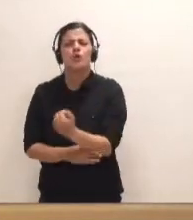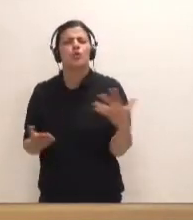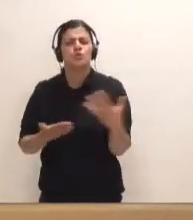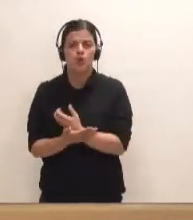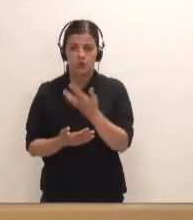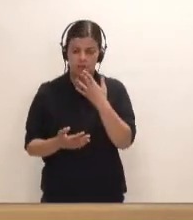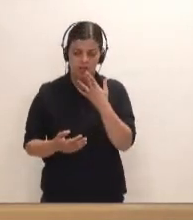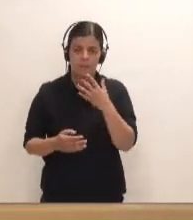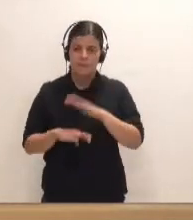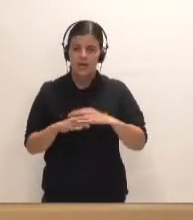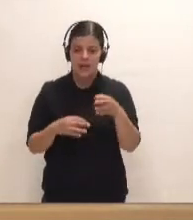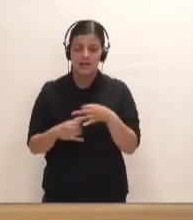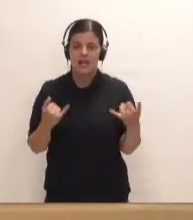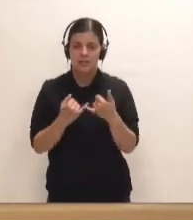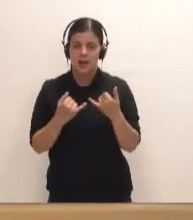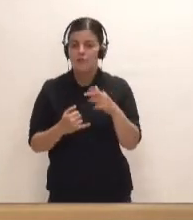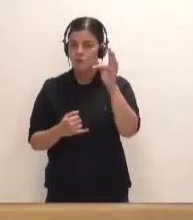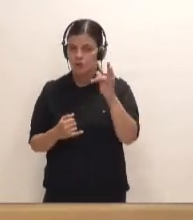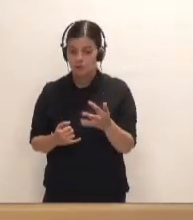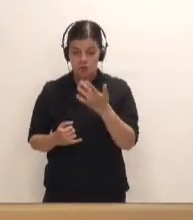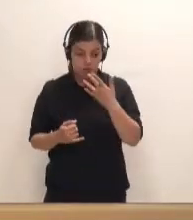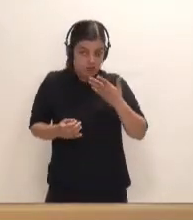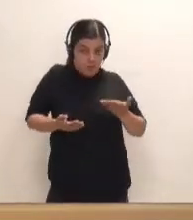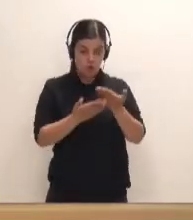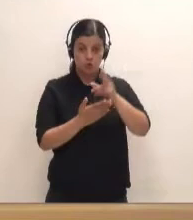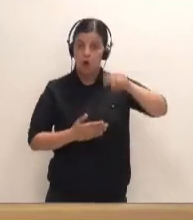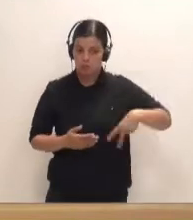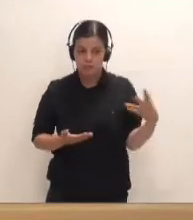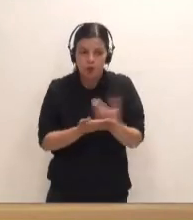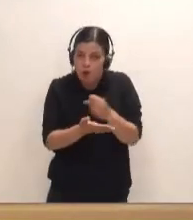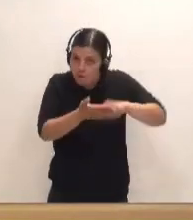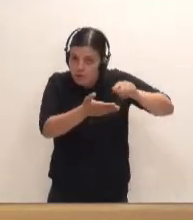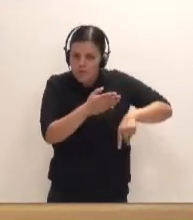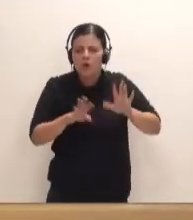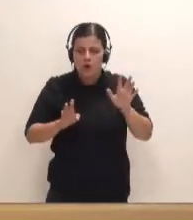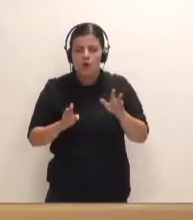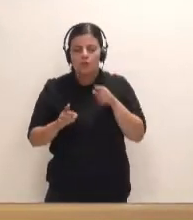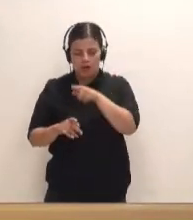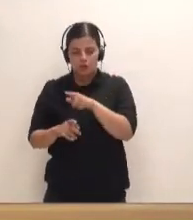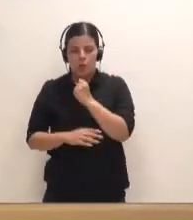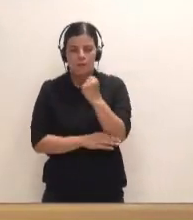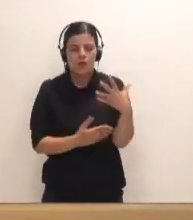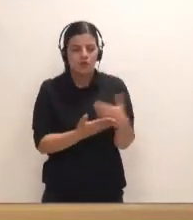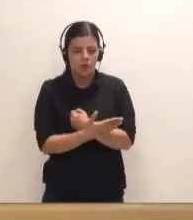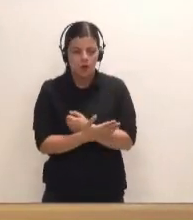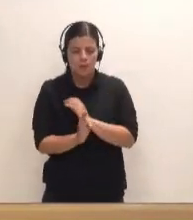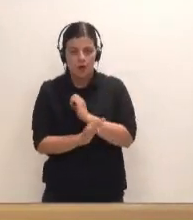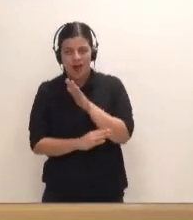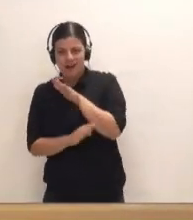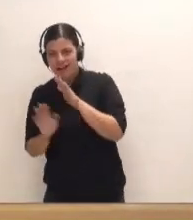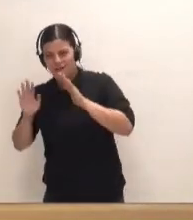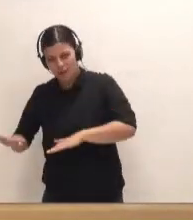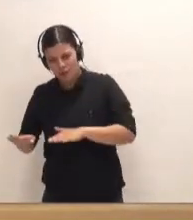isla de Tenerife. Yo creo que si eso fuera una moción, la firmaríamos todos. Pero además de que usted apoya todo, ¿usted está a favor del puerto de Fonsalía o no?